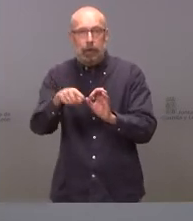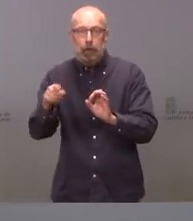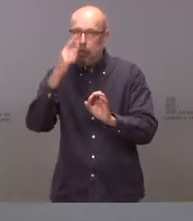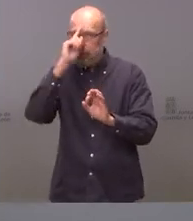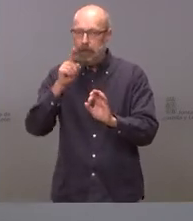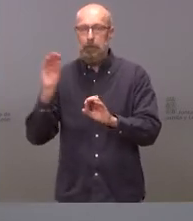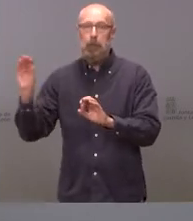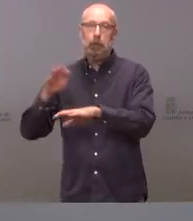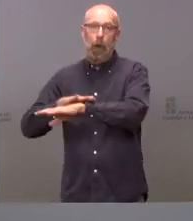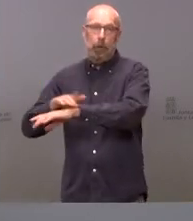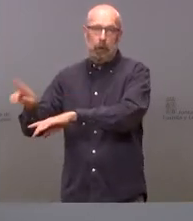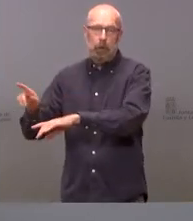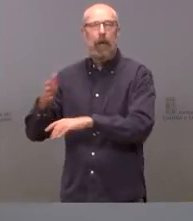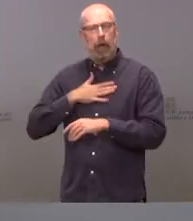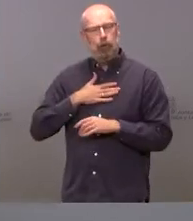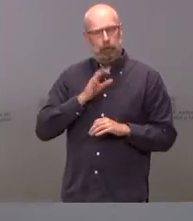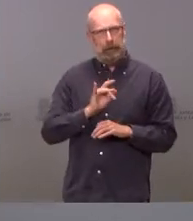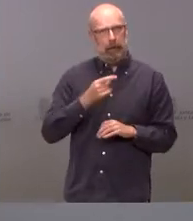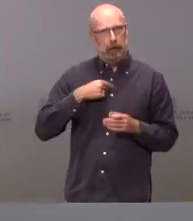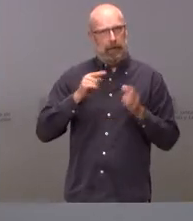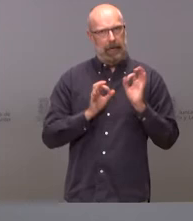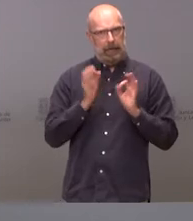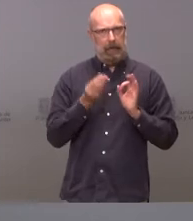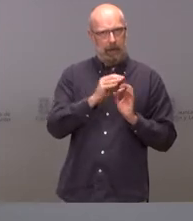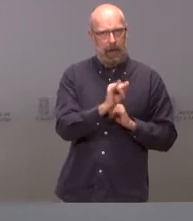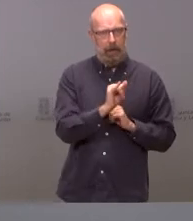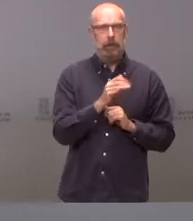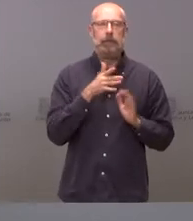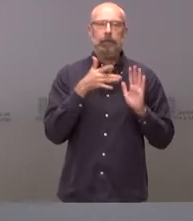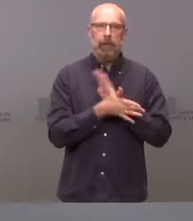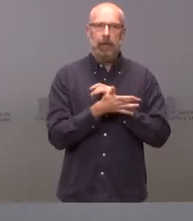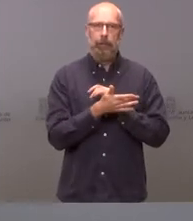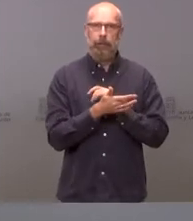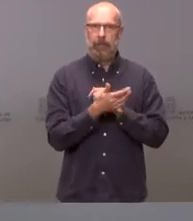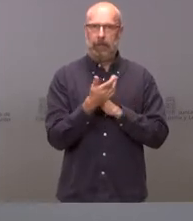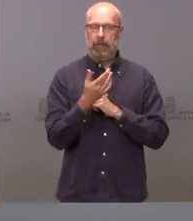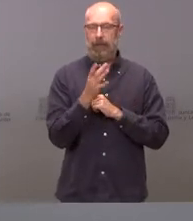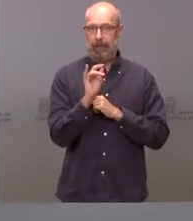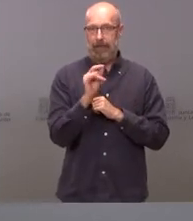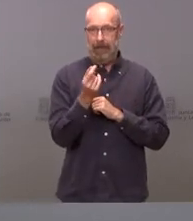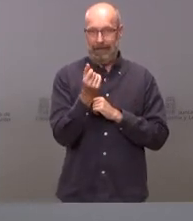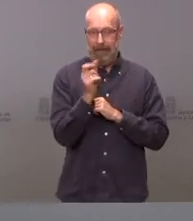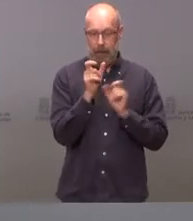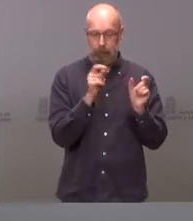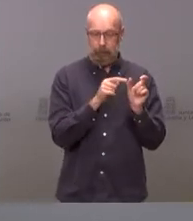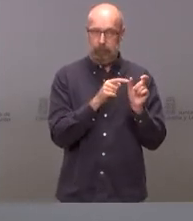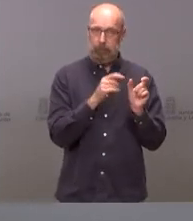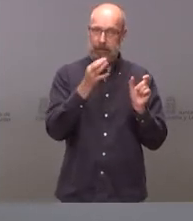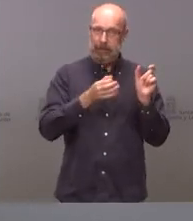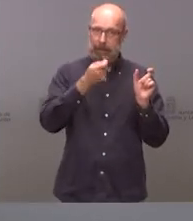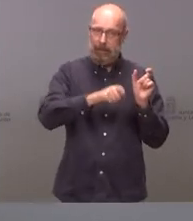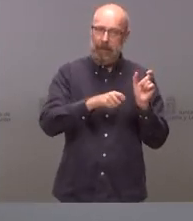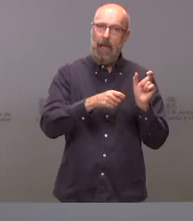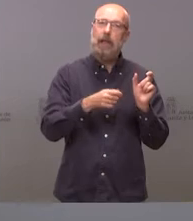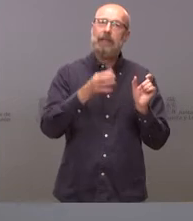nos lo incluye por tanto vamos a reclamar no sólo el pago de la cantidad que nos corresponde por sentencia sino también el pago de los